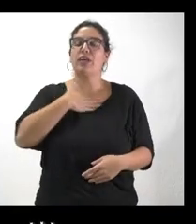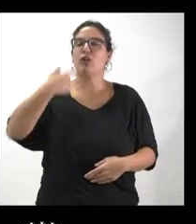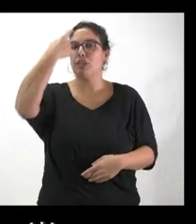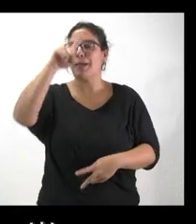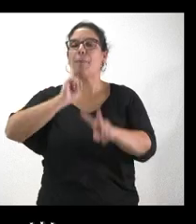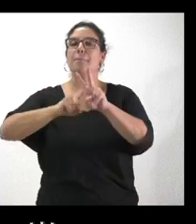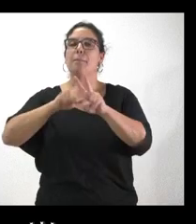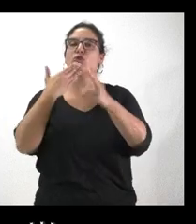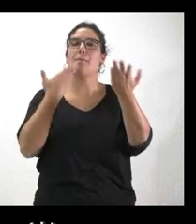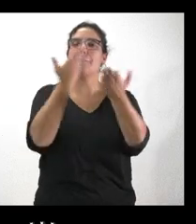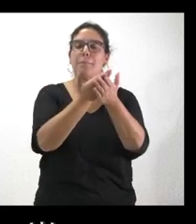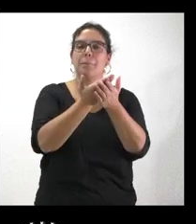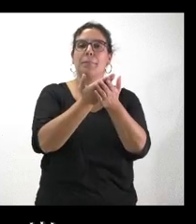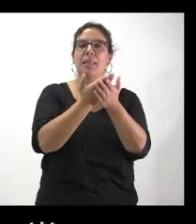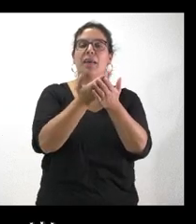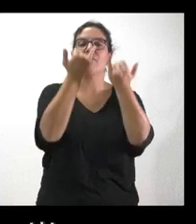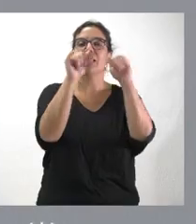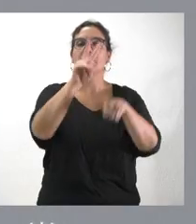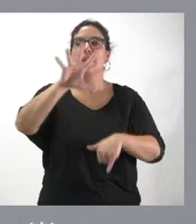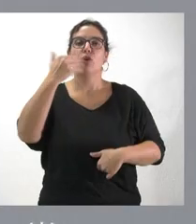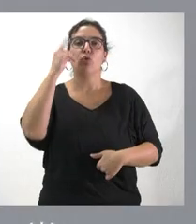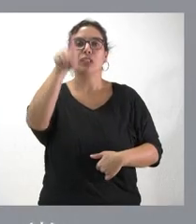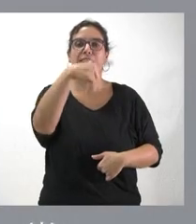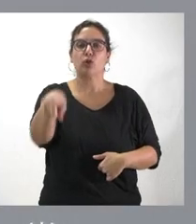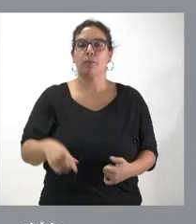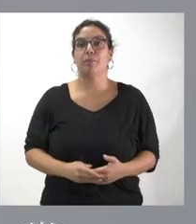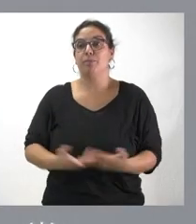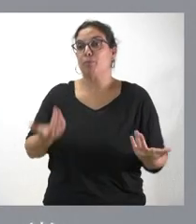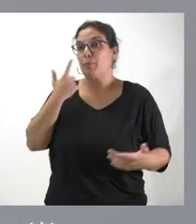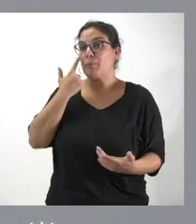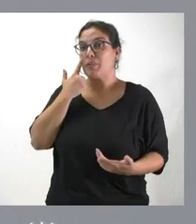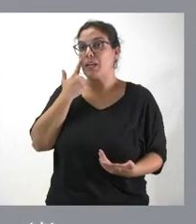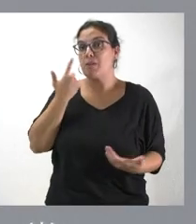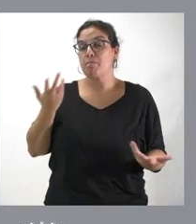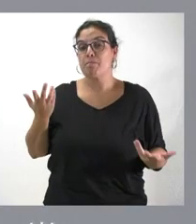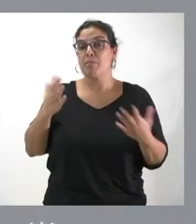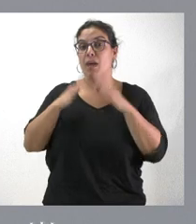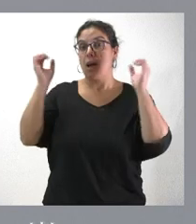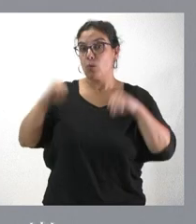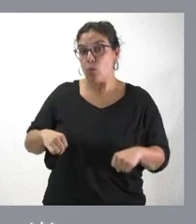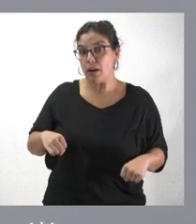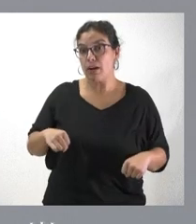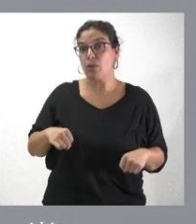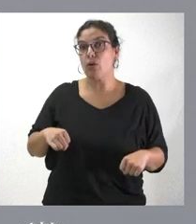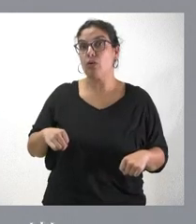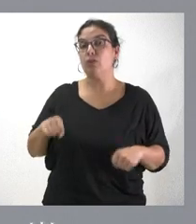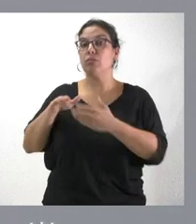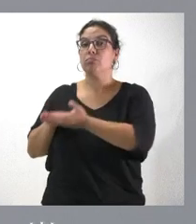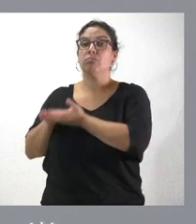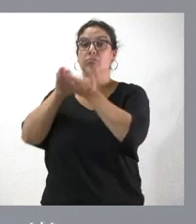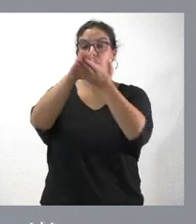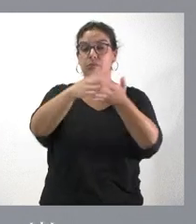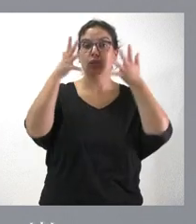que fuese festivo el 25 de julio. Pues mire, el acuerdo que hoy tomamos ha sido elevado al Consejo de Gobierno